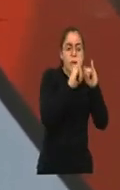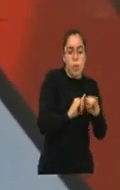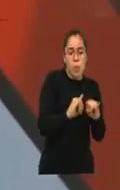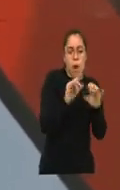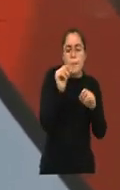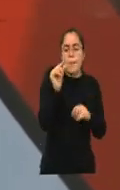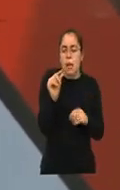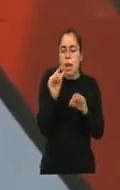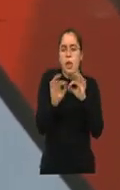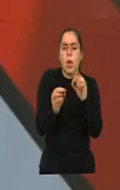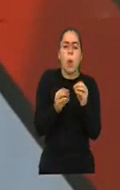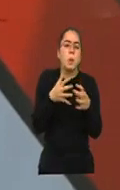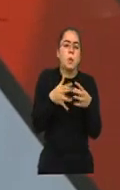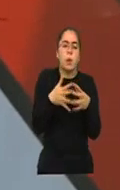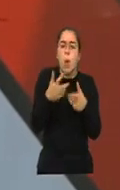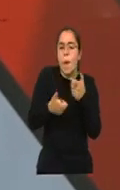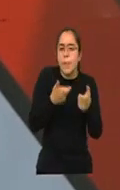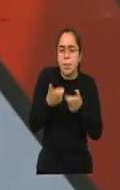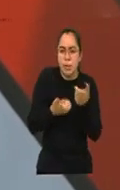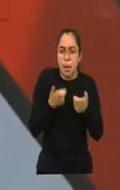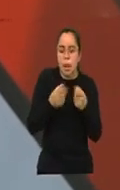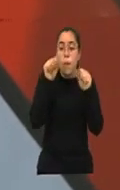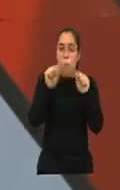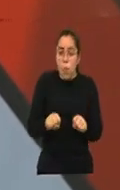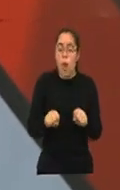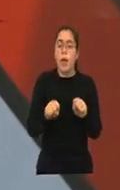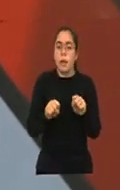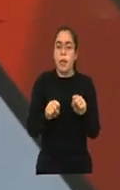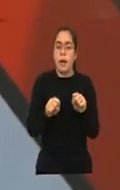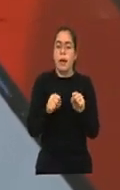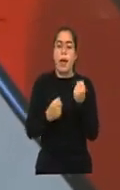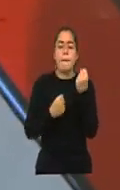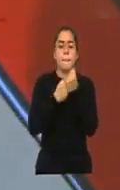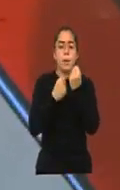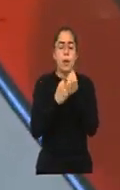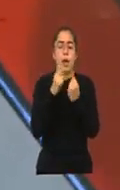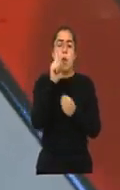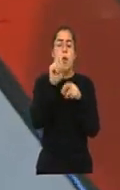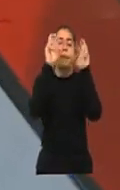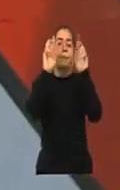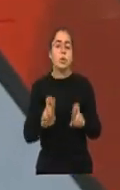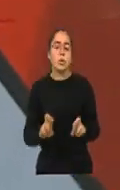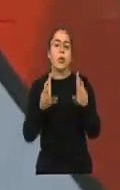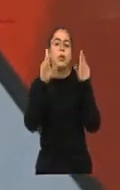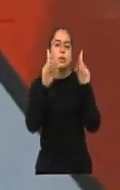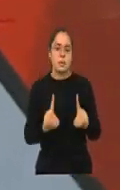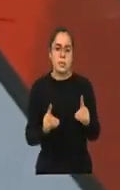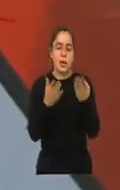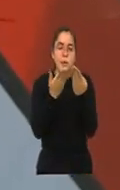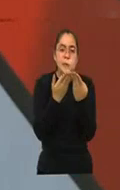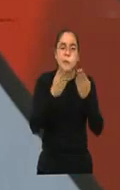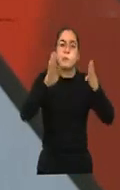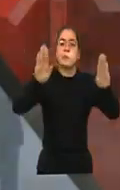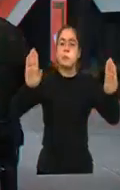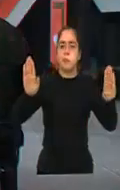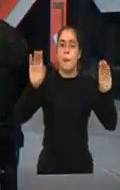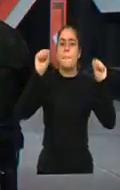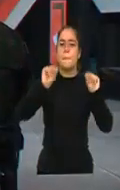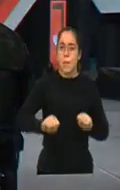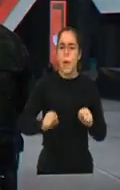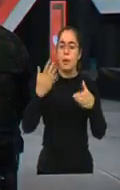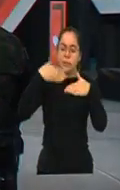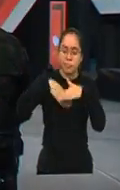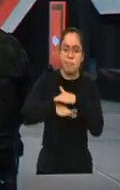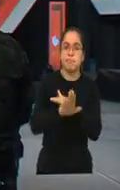comerciante, pueda apoyar de forma directa a una persona con discapacidad, abriéndole las puertas para que puedan acceder